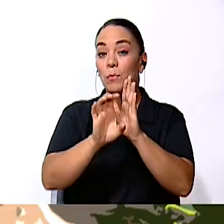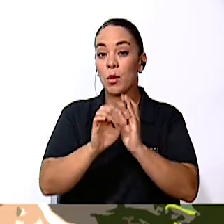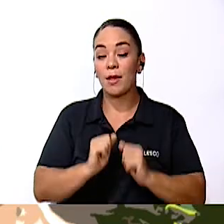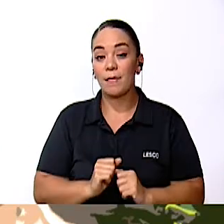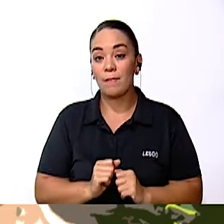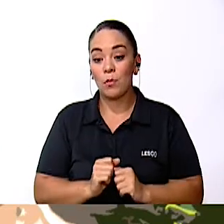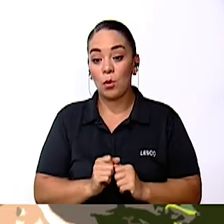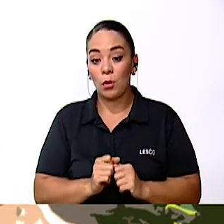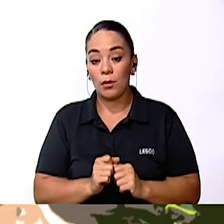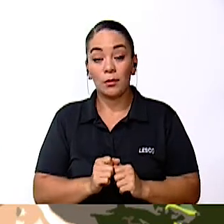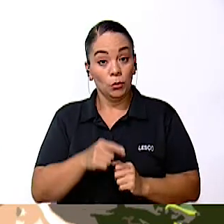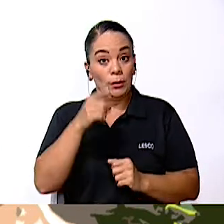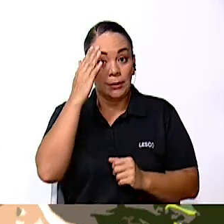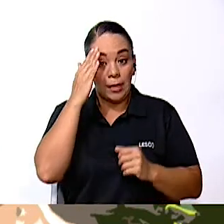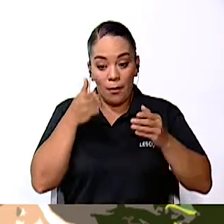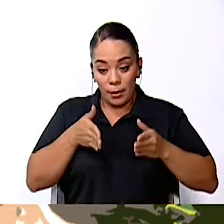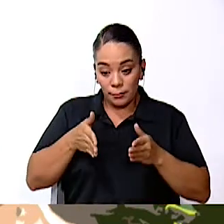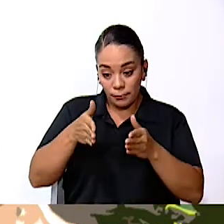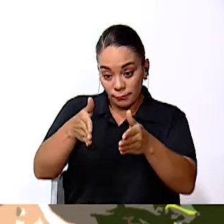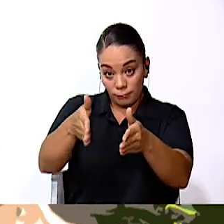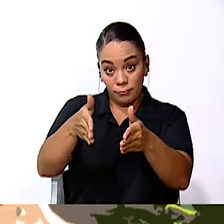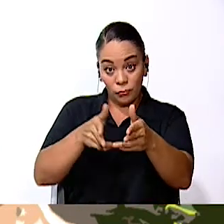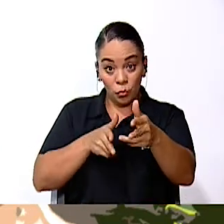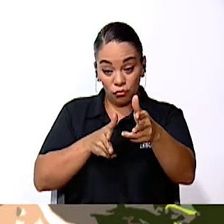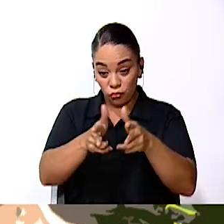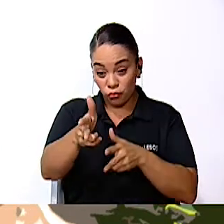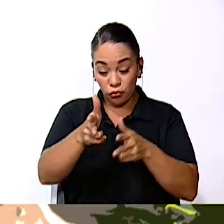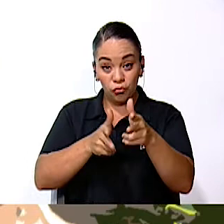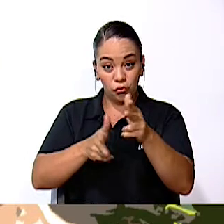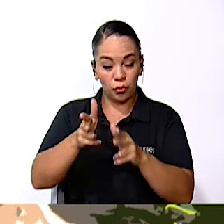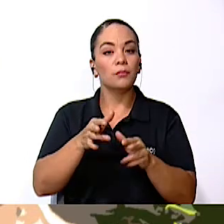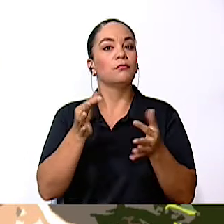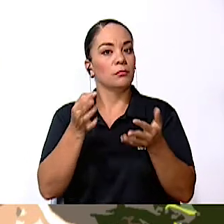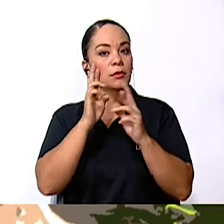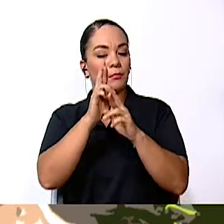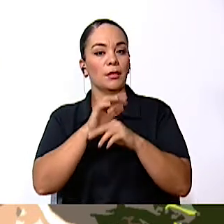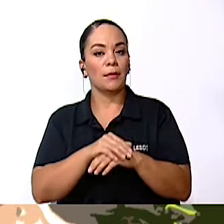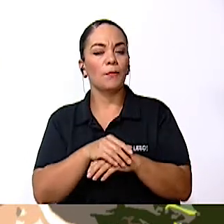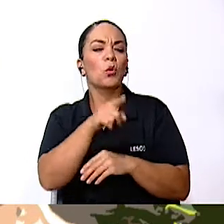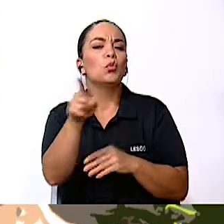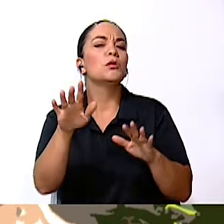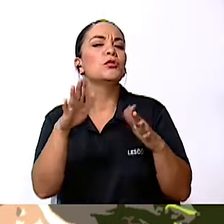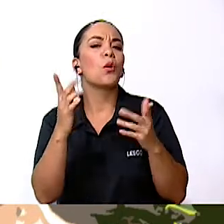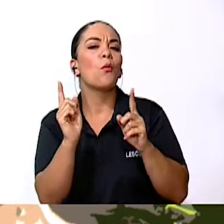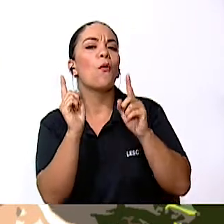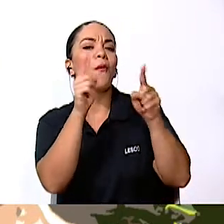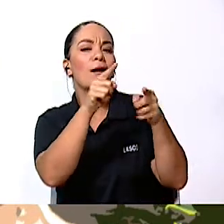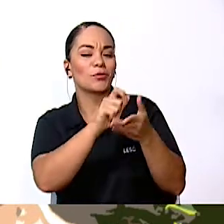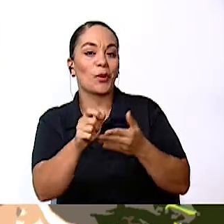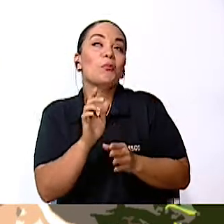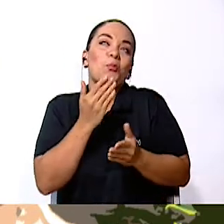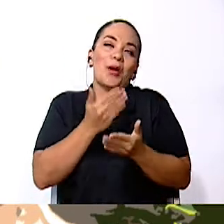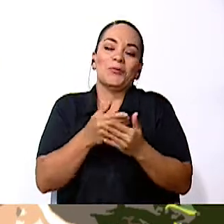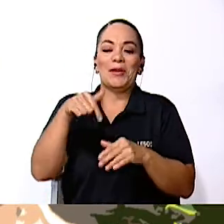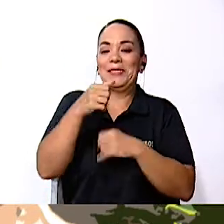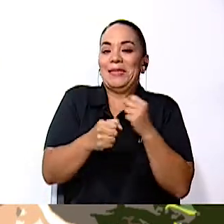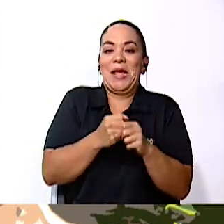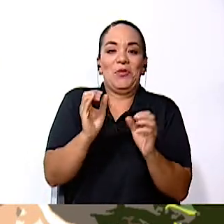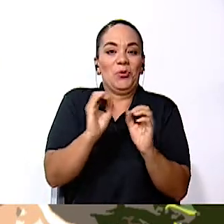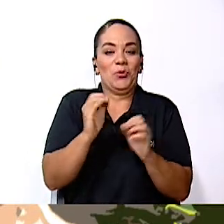las vías de tránsito, ¿verdad? Cuando nosotros... ¿De qué manera van ustedes a la escuela? O iban a la escuela, ¿verdad? Porque este año